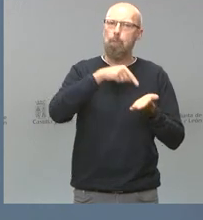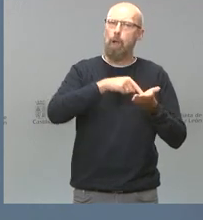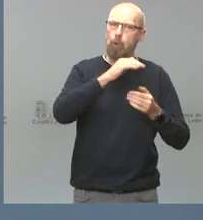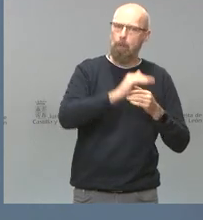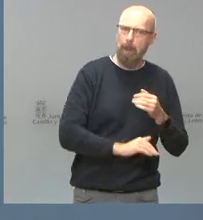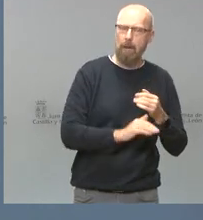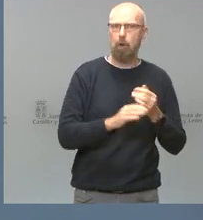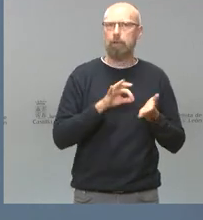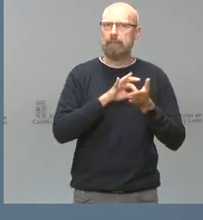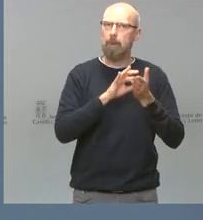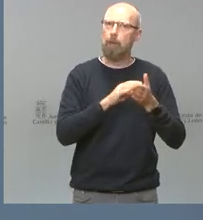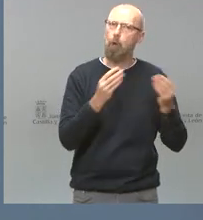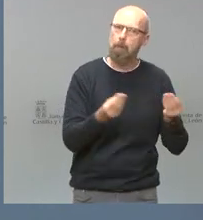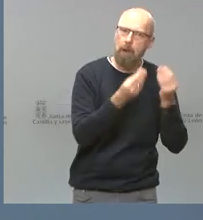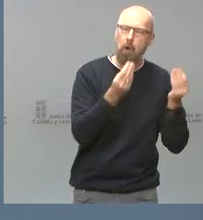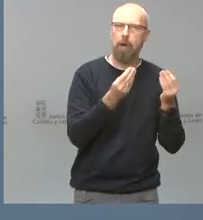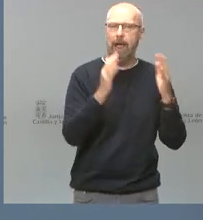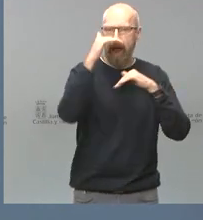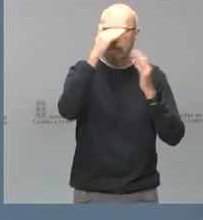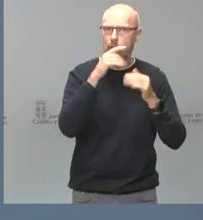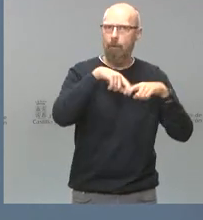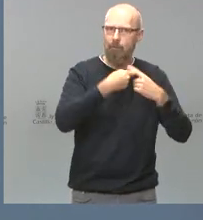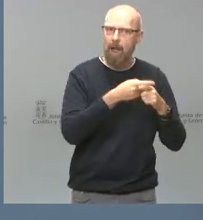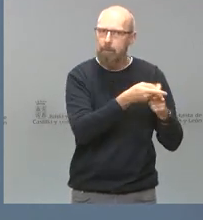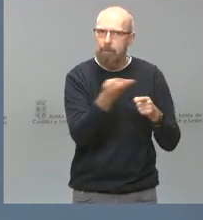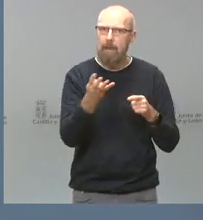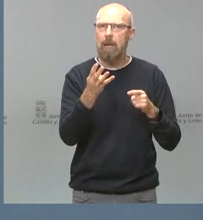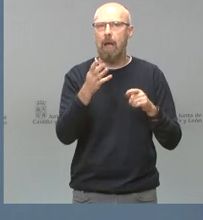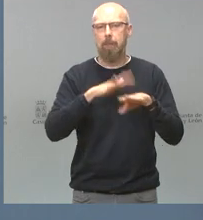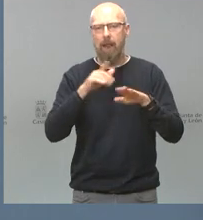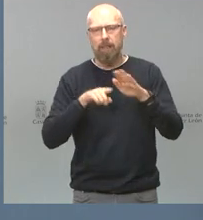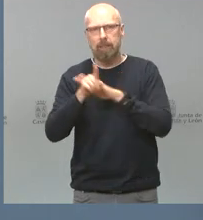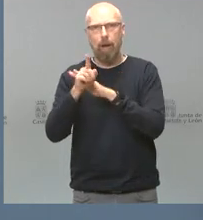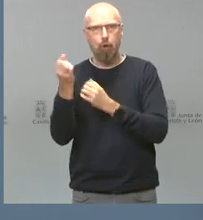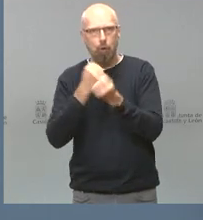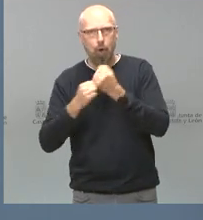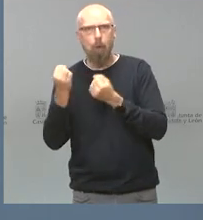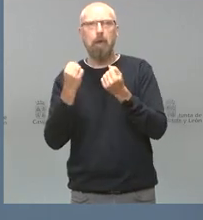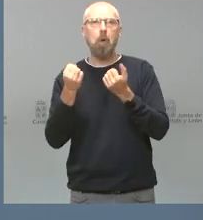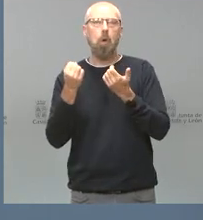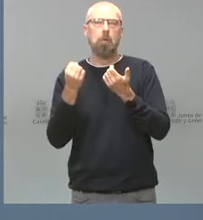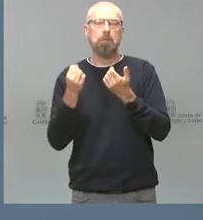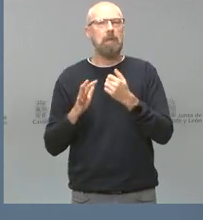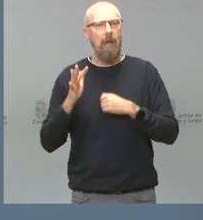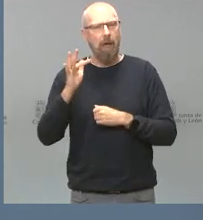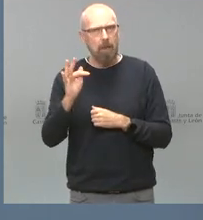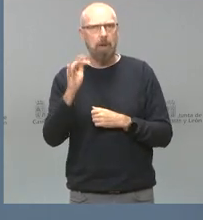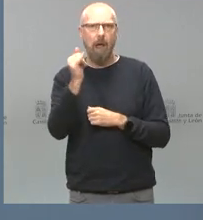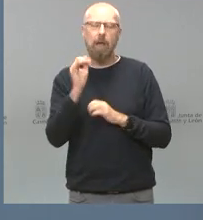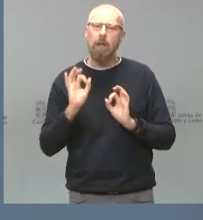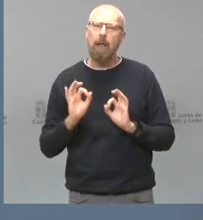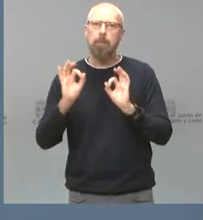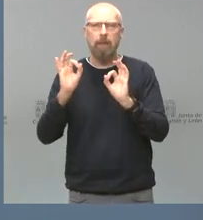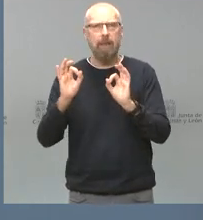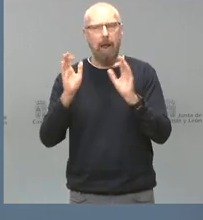atiende a las familias, que fomenta el desarrollo económico y que además tiene una especial protección hacia el mundo